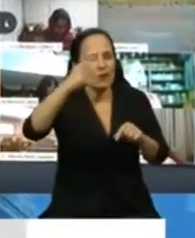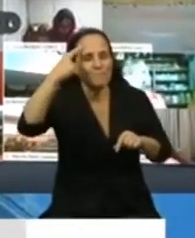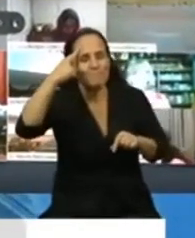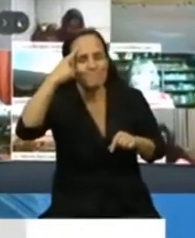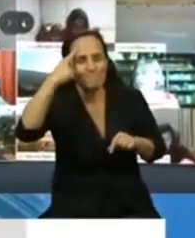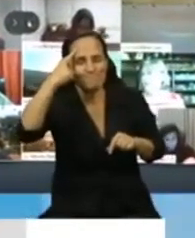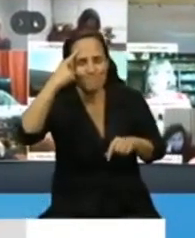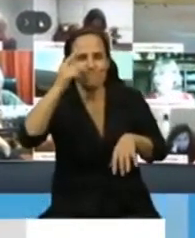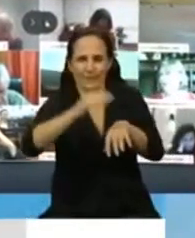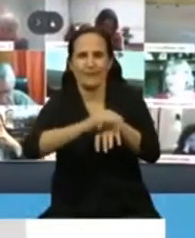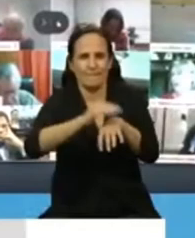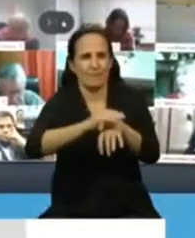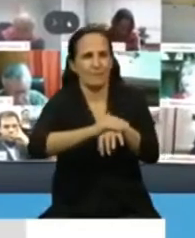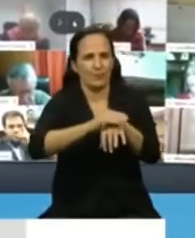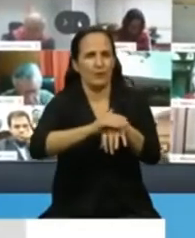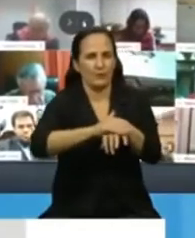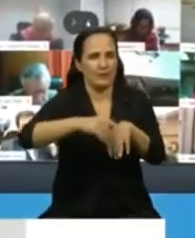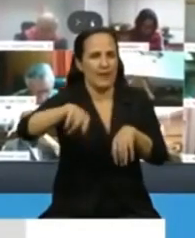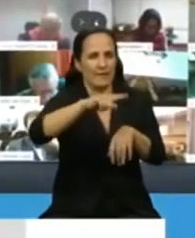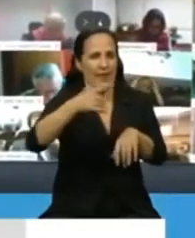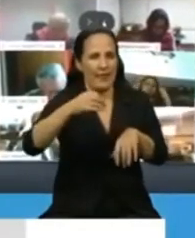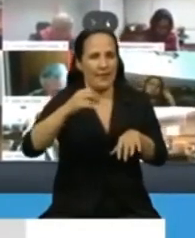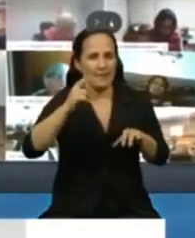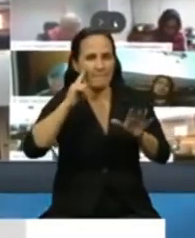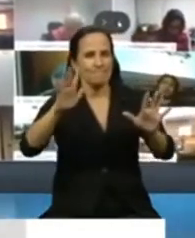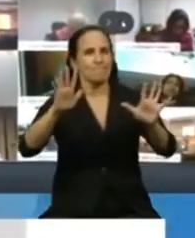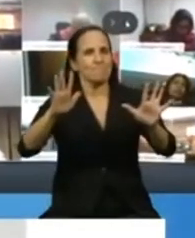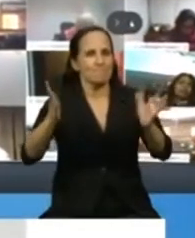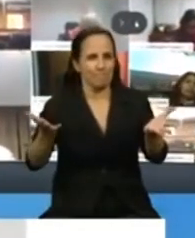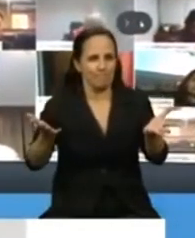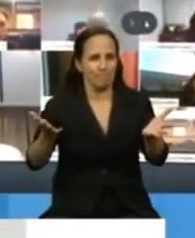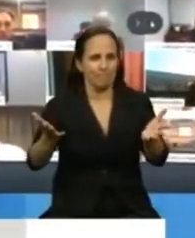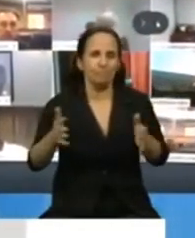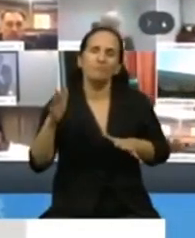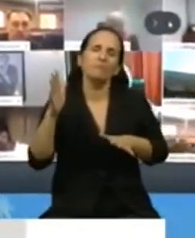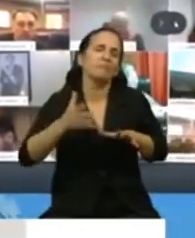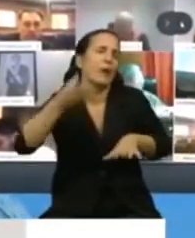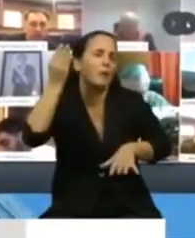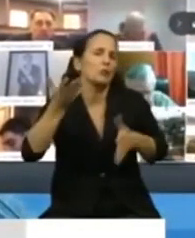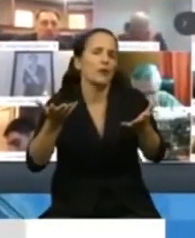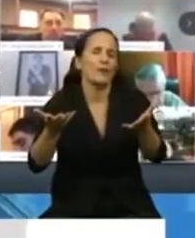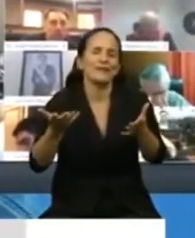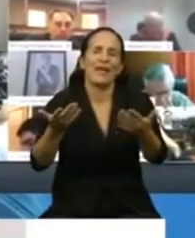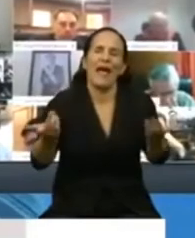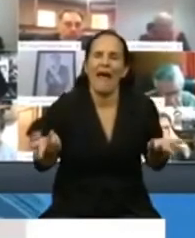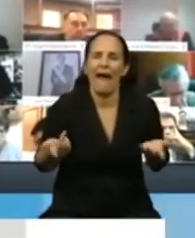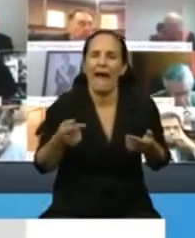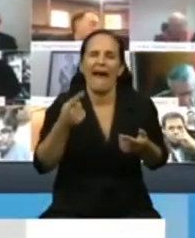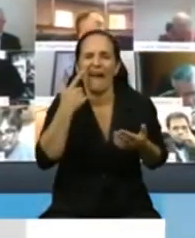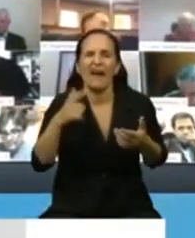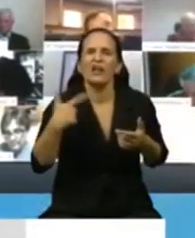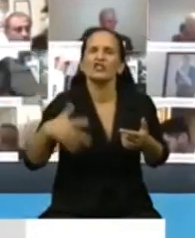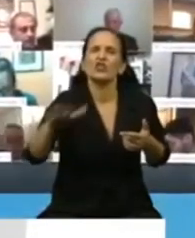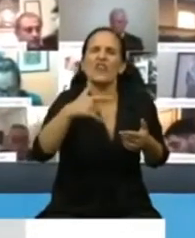responsabilidad cuando muchas veces de manera irresponsable tratamos de invitar a que la sociedad